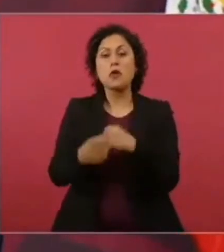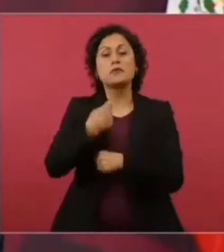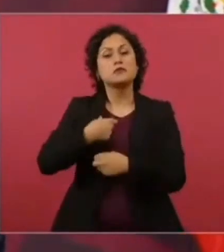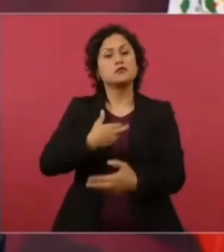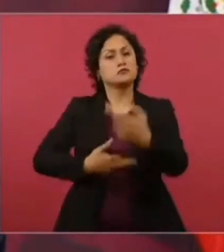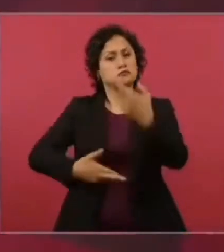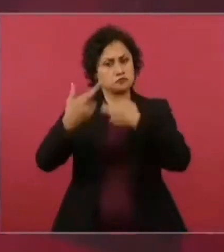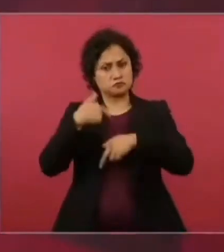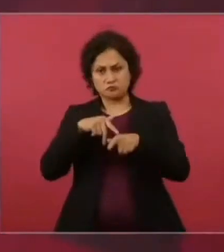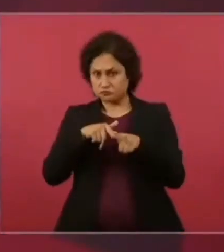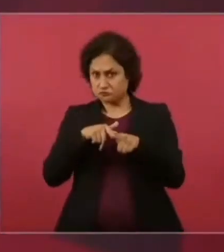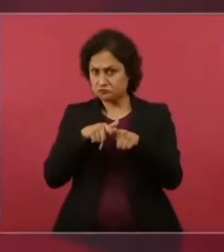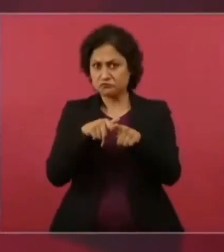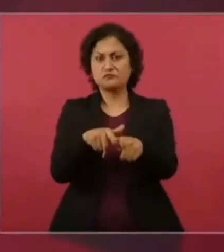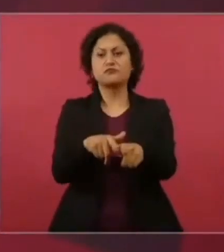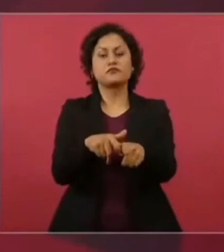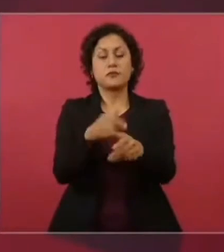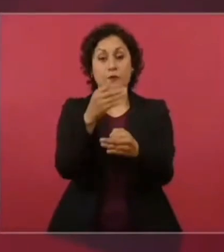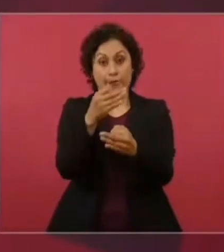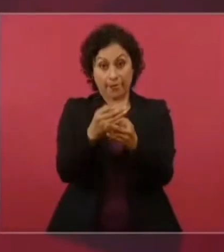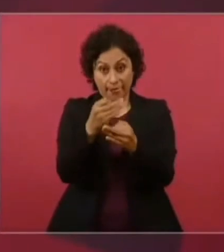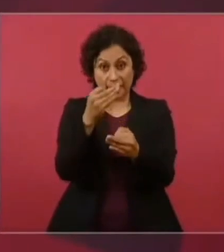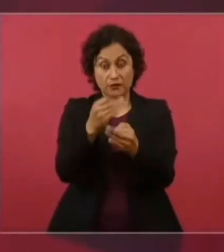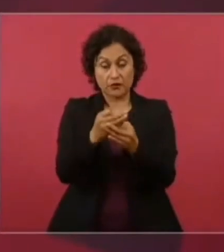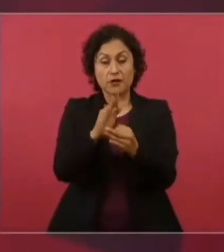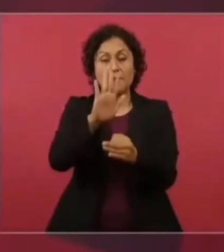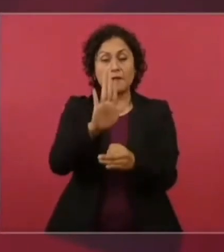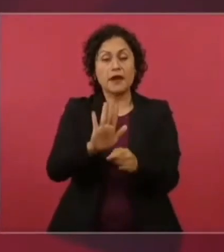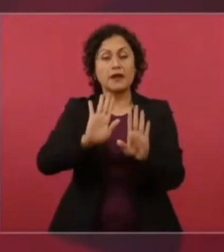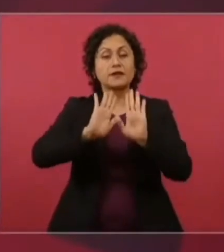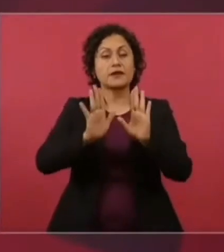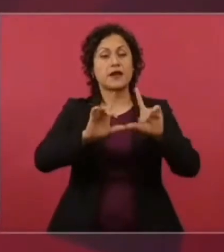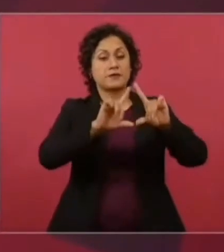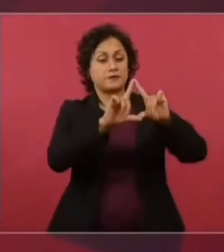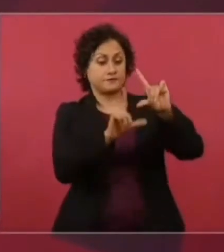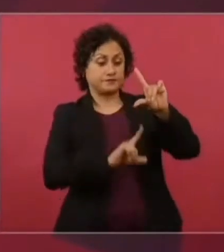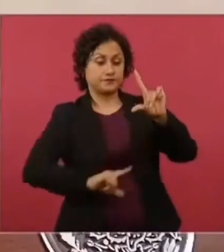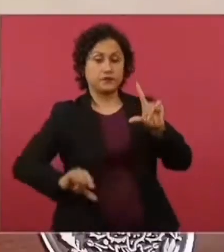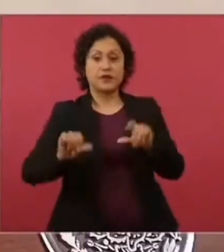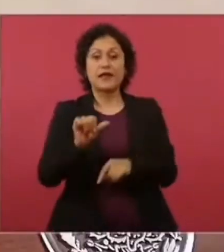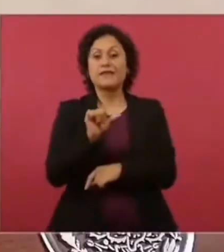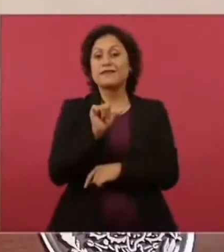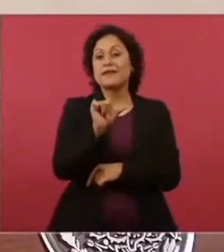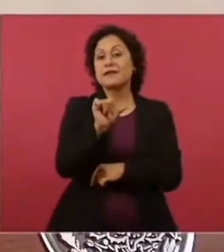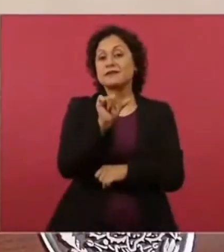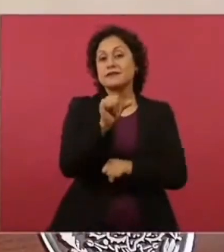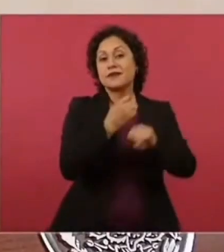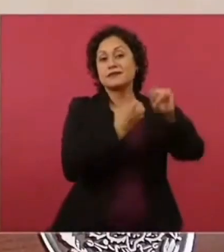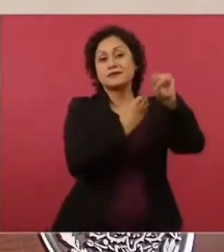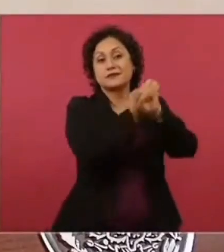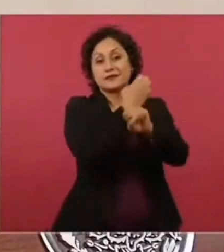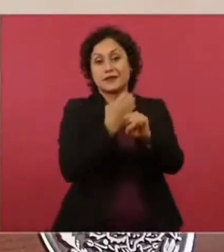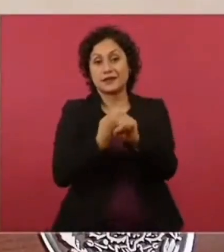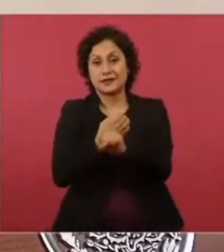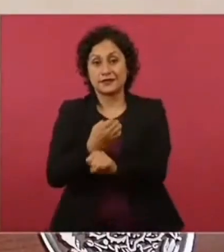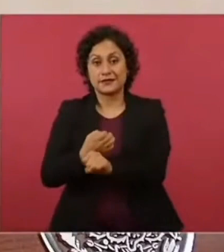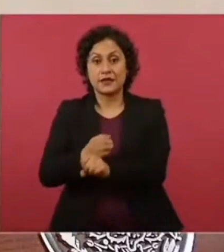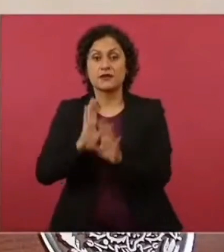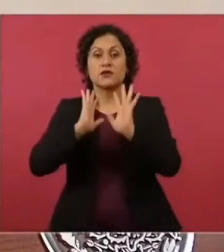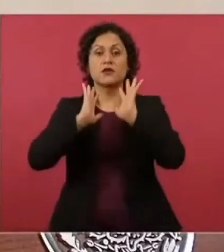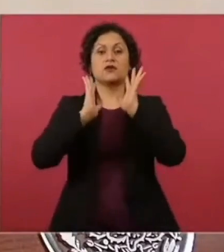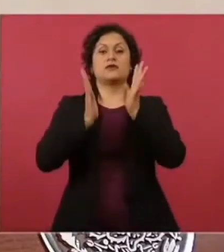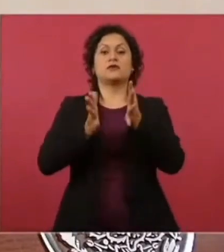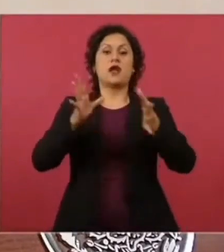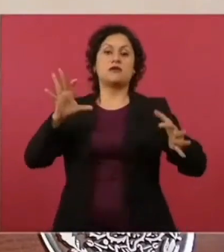como 16 estados que han aceptado la federalización.